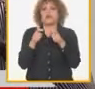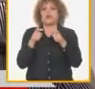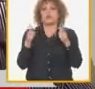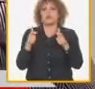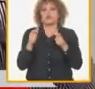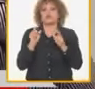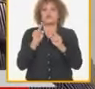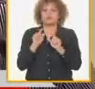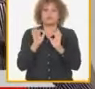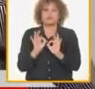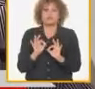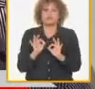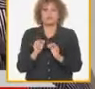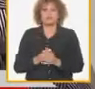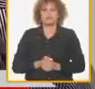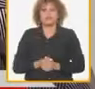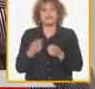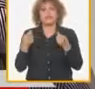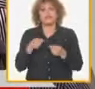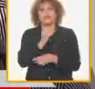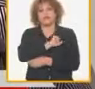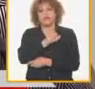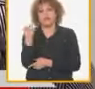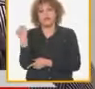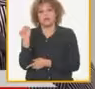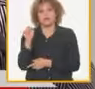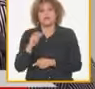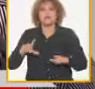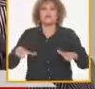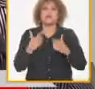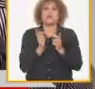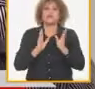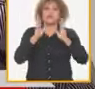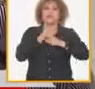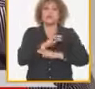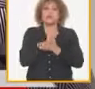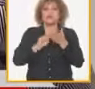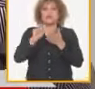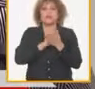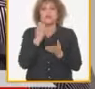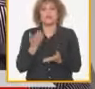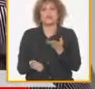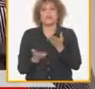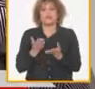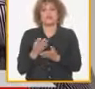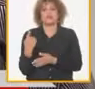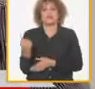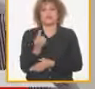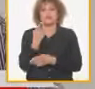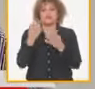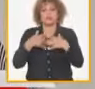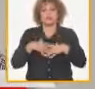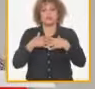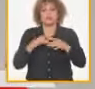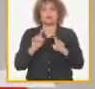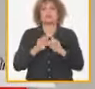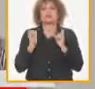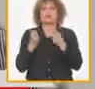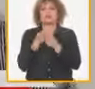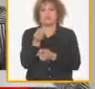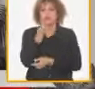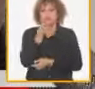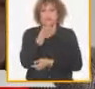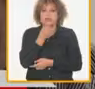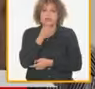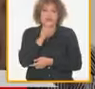este tema nosotros estamos incumpliendo los principales planes de los balances nuestros y de la producción total de alimentos y esos planes cuando uno